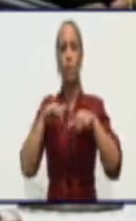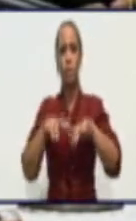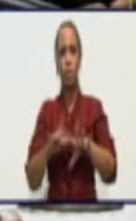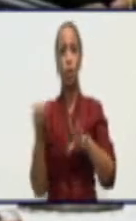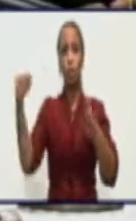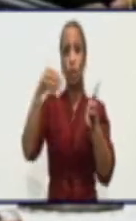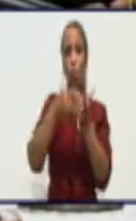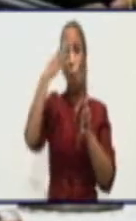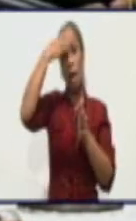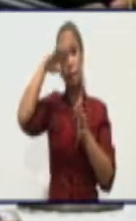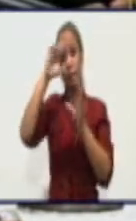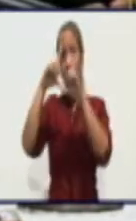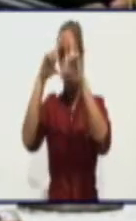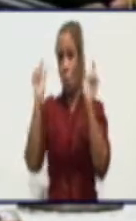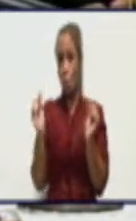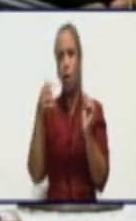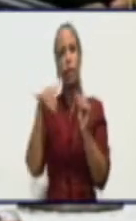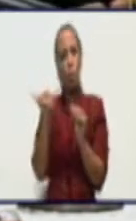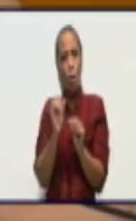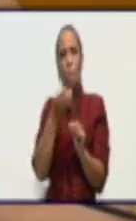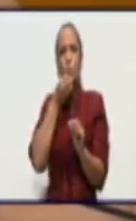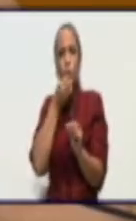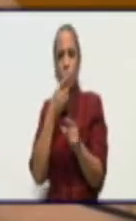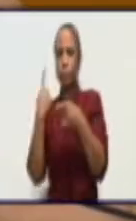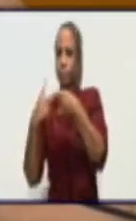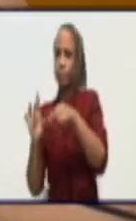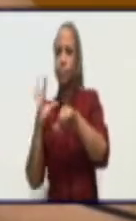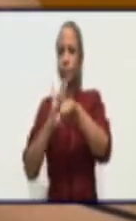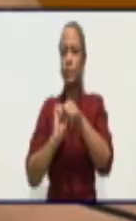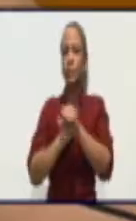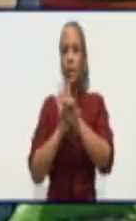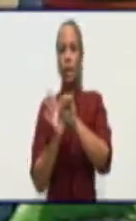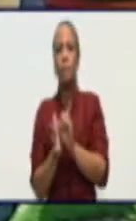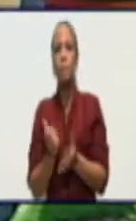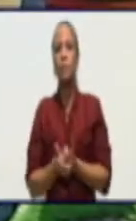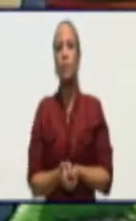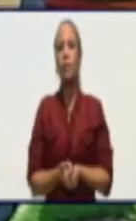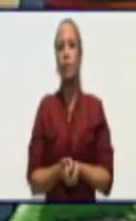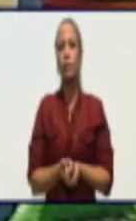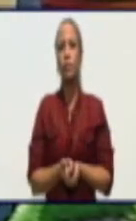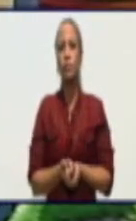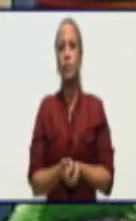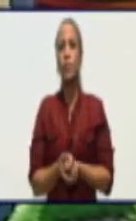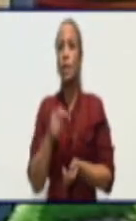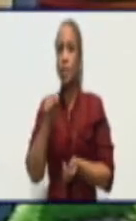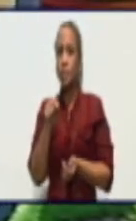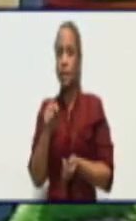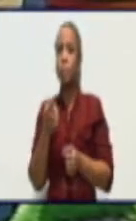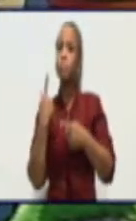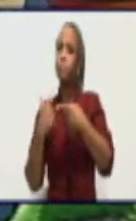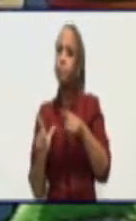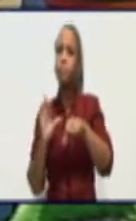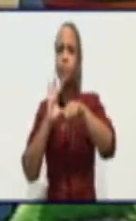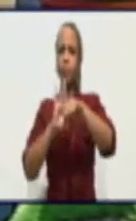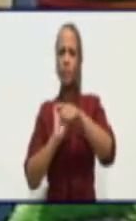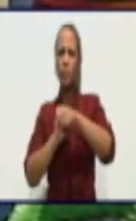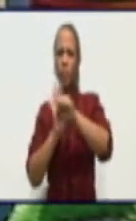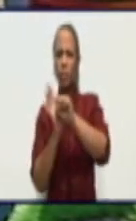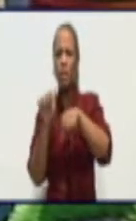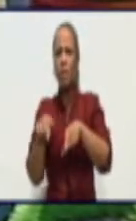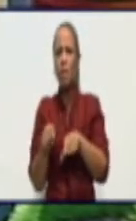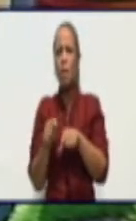continúa el tránsito de personas hacia el país y esas cepas son mucho más violentas son mucho más